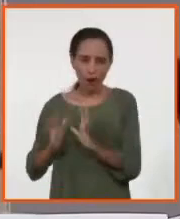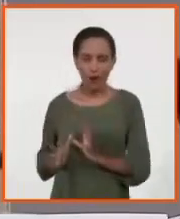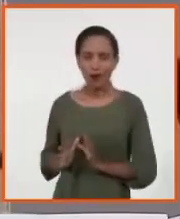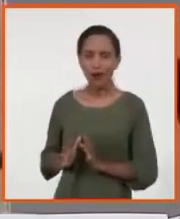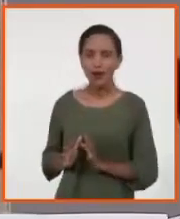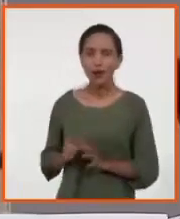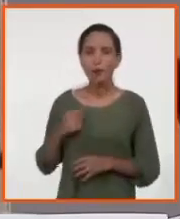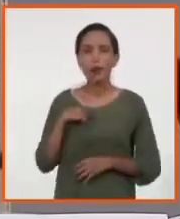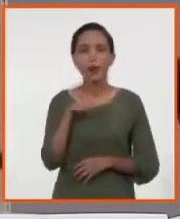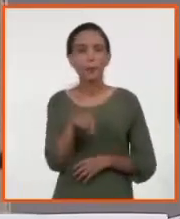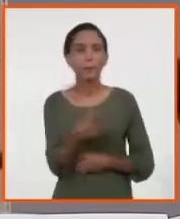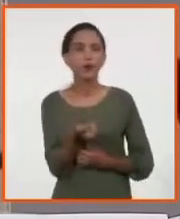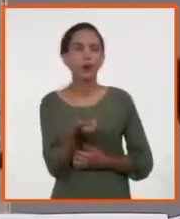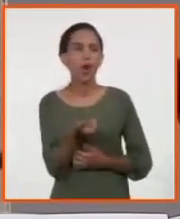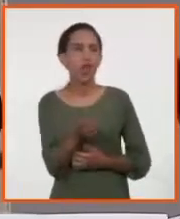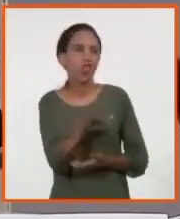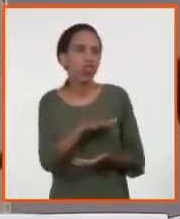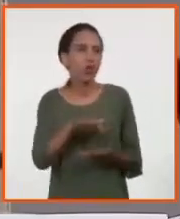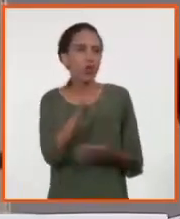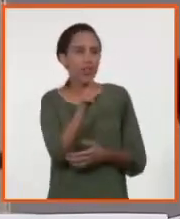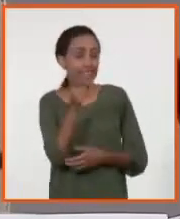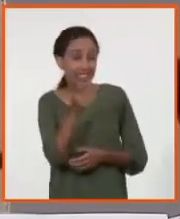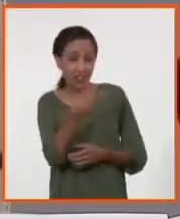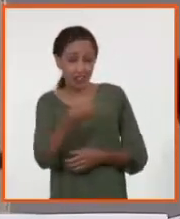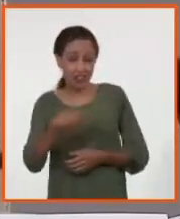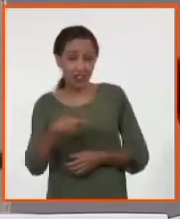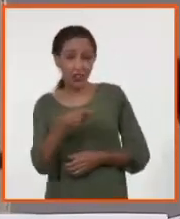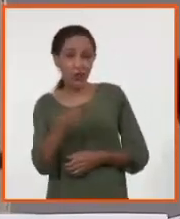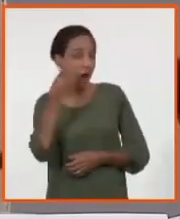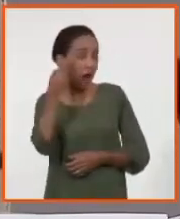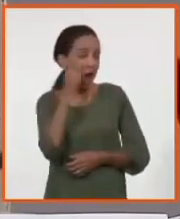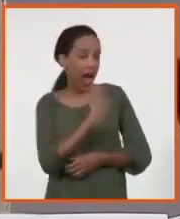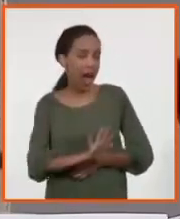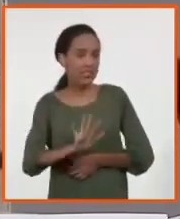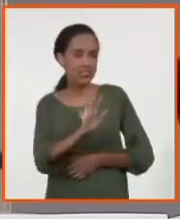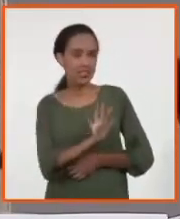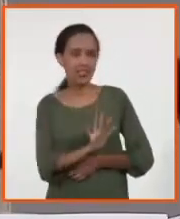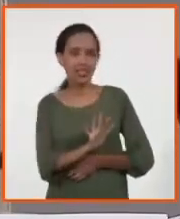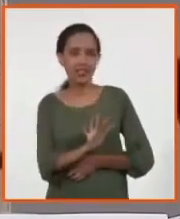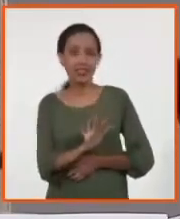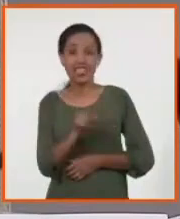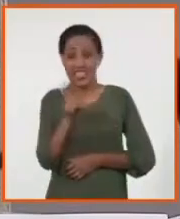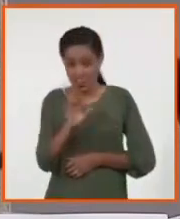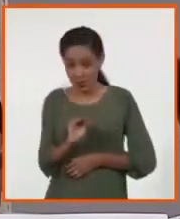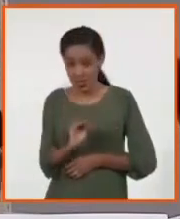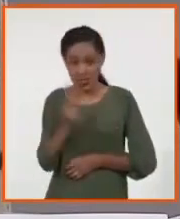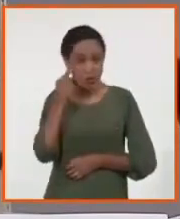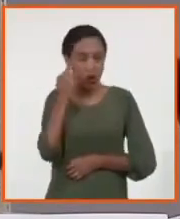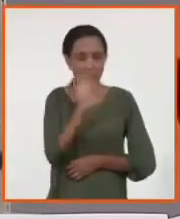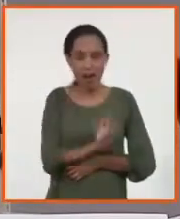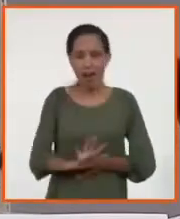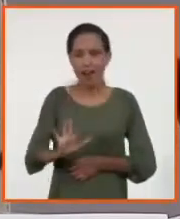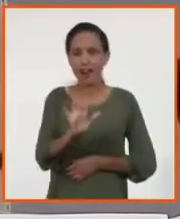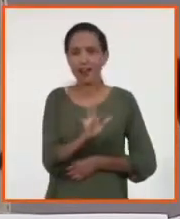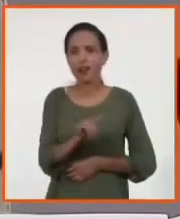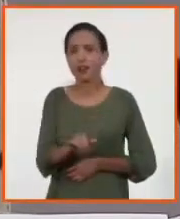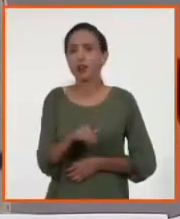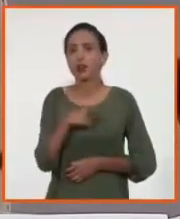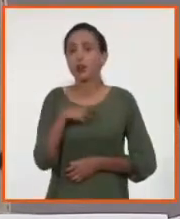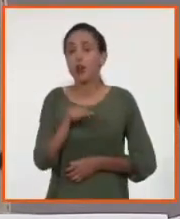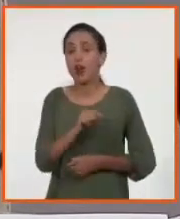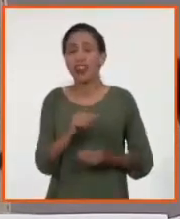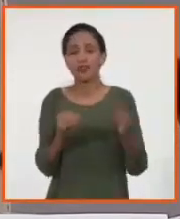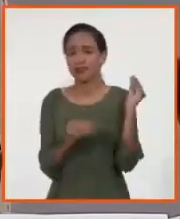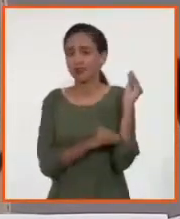de origen asiático, y generalmente esos que decimos de origen asiático tienen una potencialidad a dar el cuadro grave.